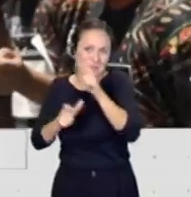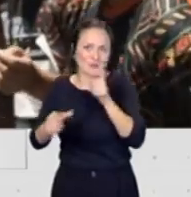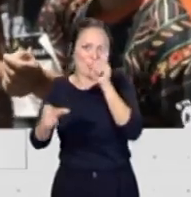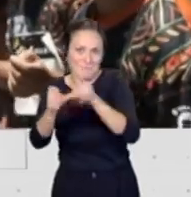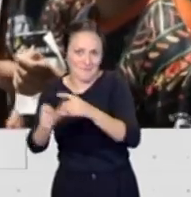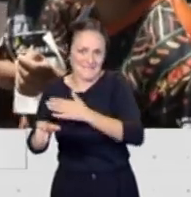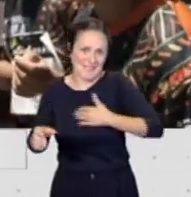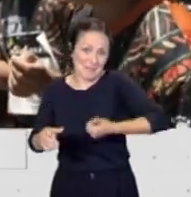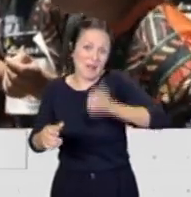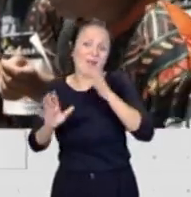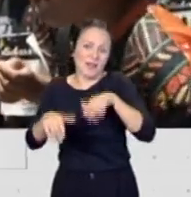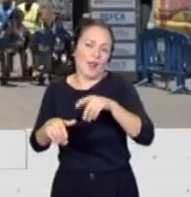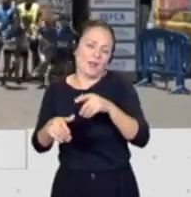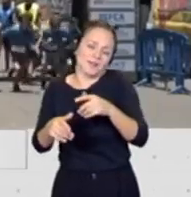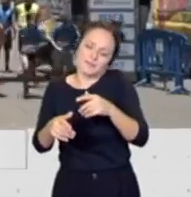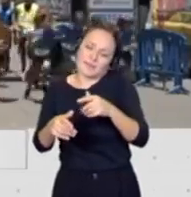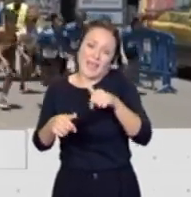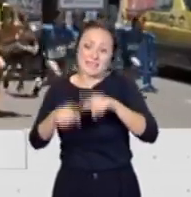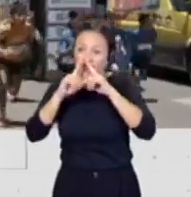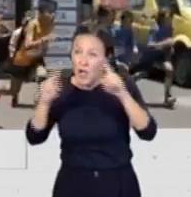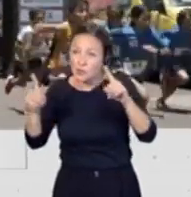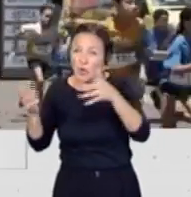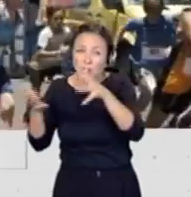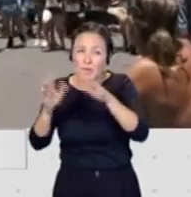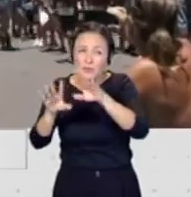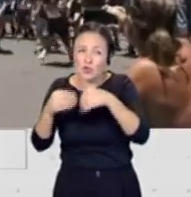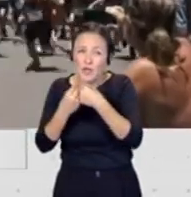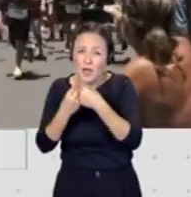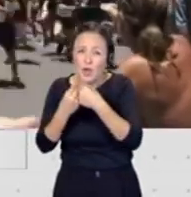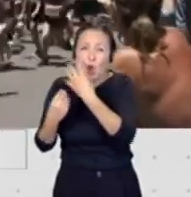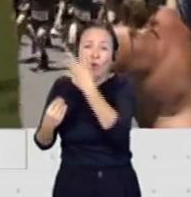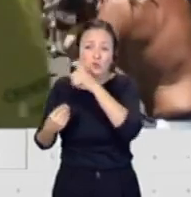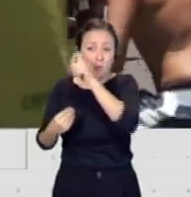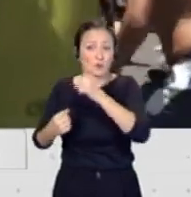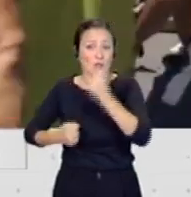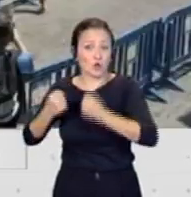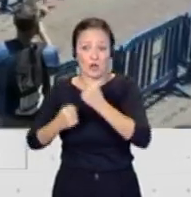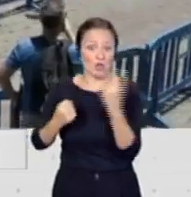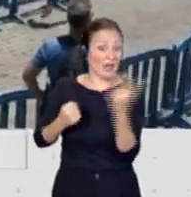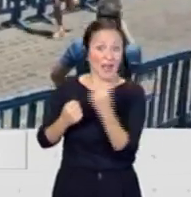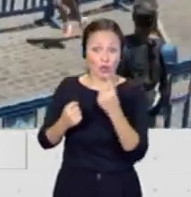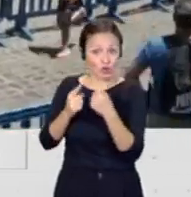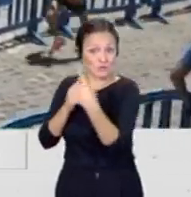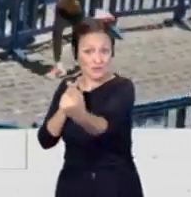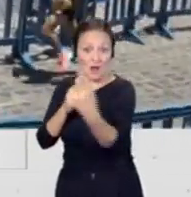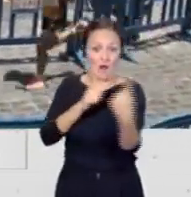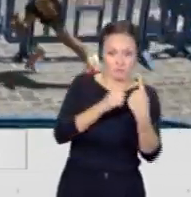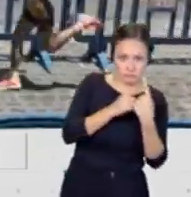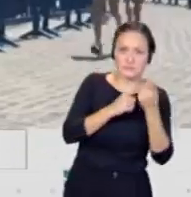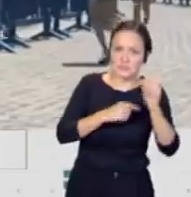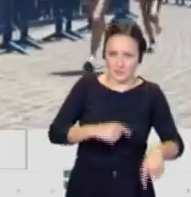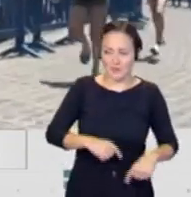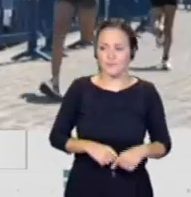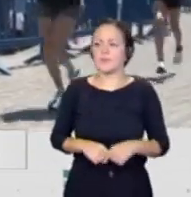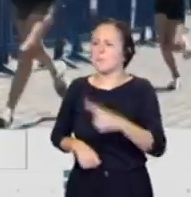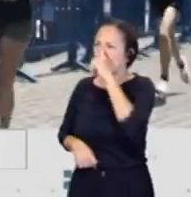tiene mucha más participación, pero este año están en 400 corredores las dos, o sea, están iguales. Qué bueno. Norberto, recuerdo que en la